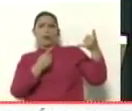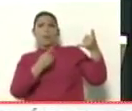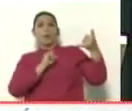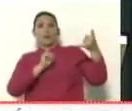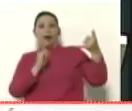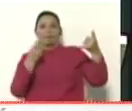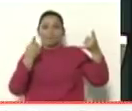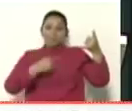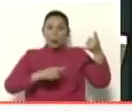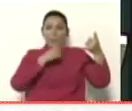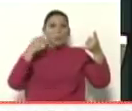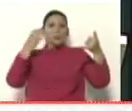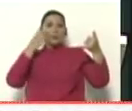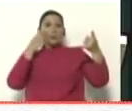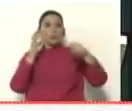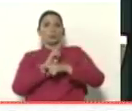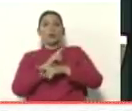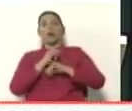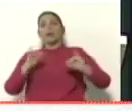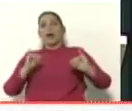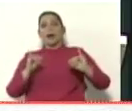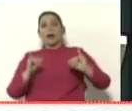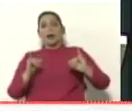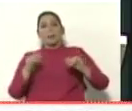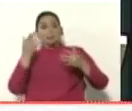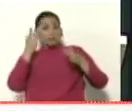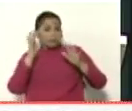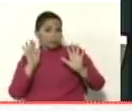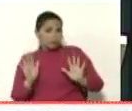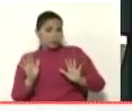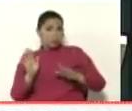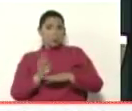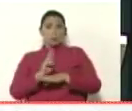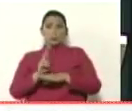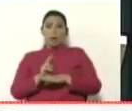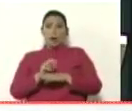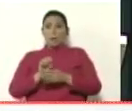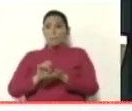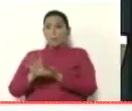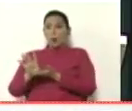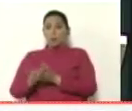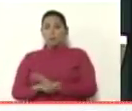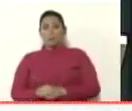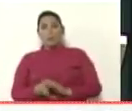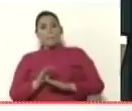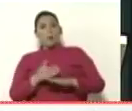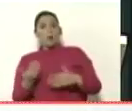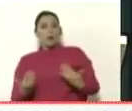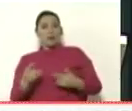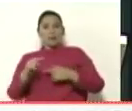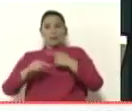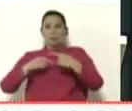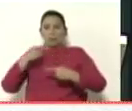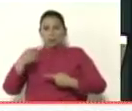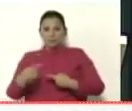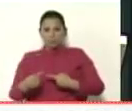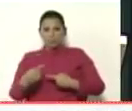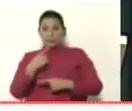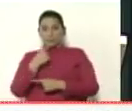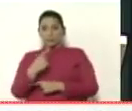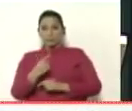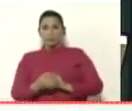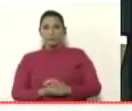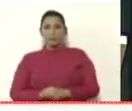mucho, un preservativo usado, ahora ya parece que es un preservativo usado y votado, porque después le dice